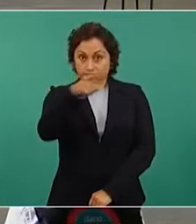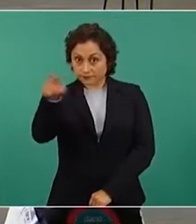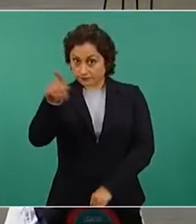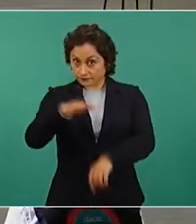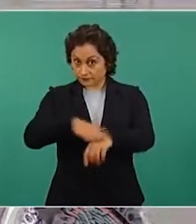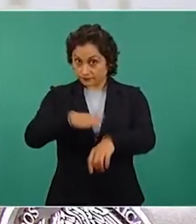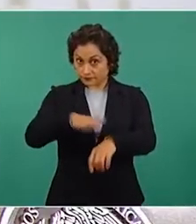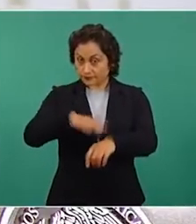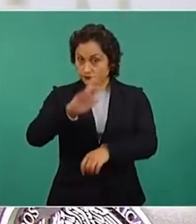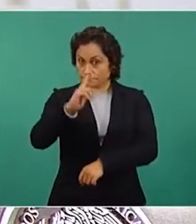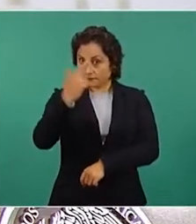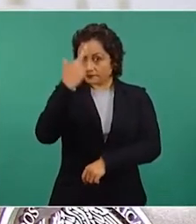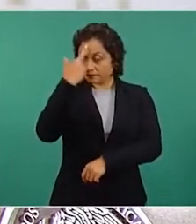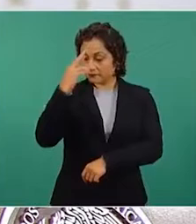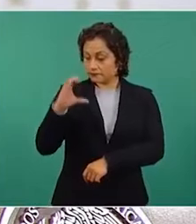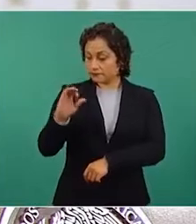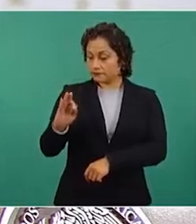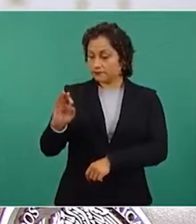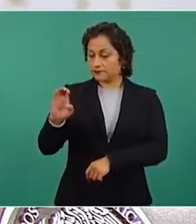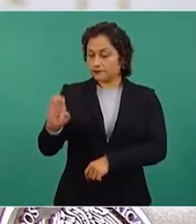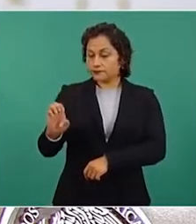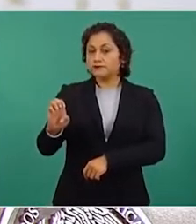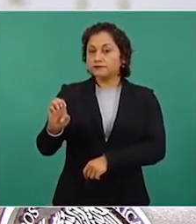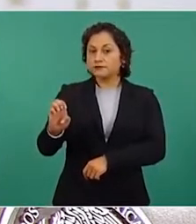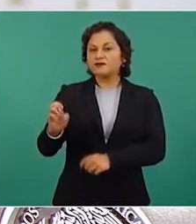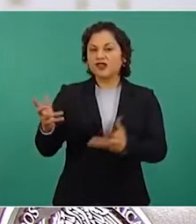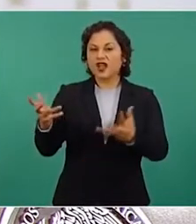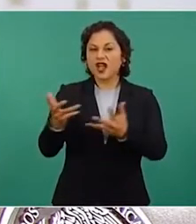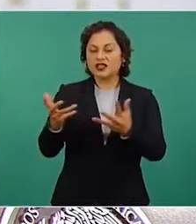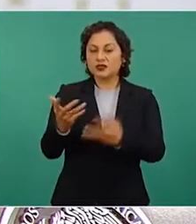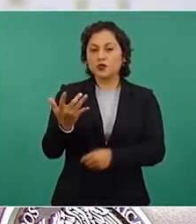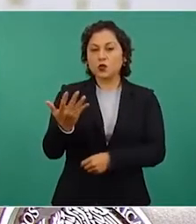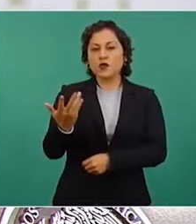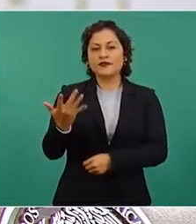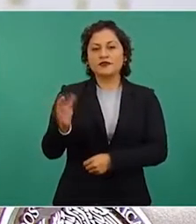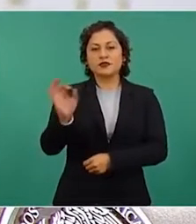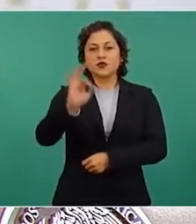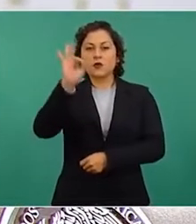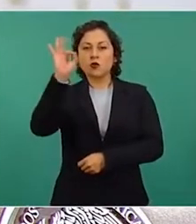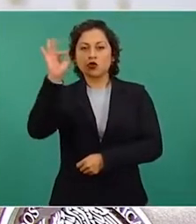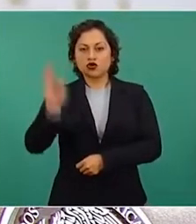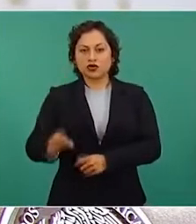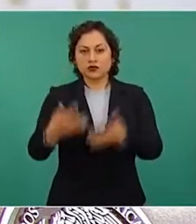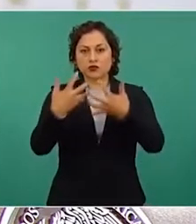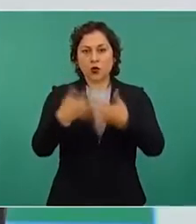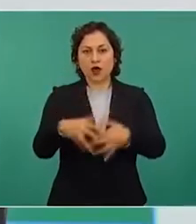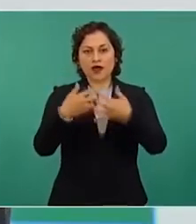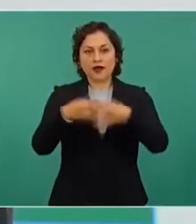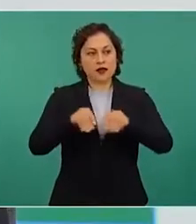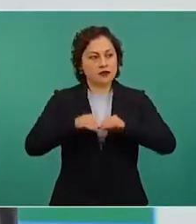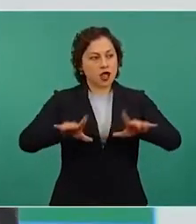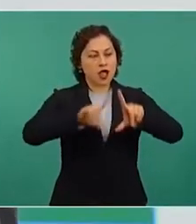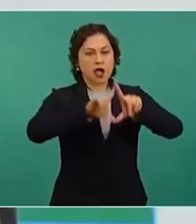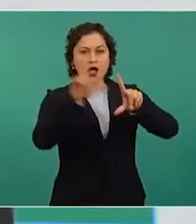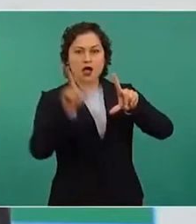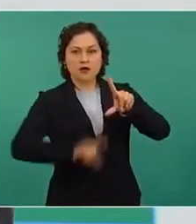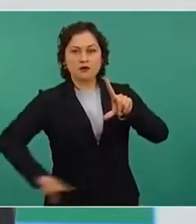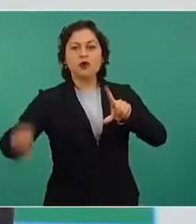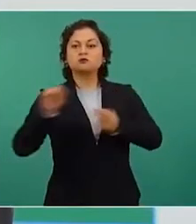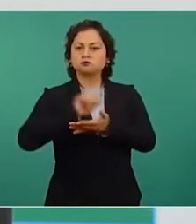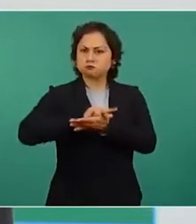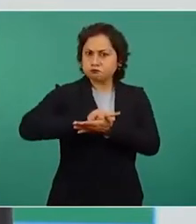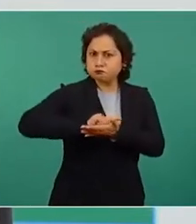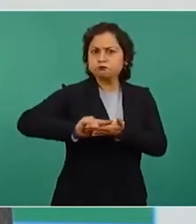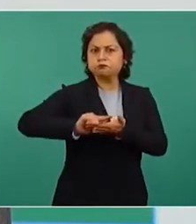produce el 55 por ciento de la energía renovable y limpia del país y los privados